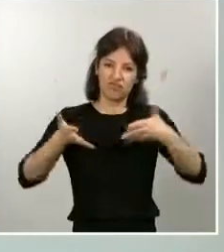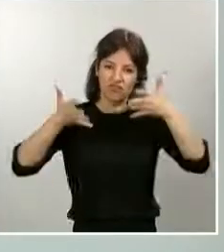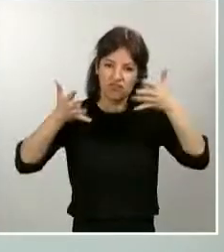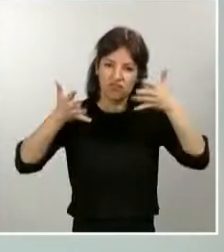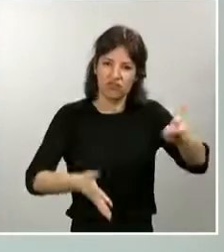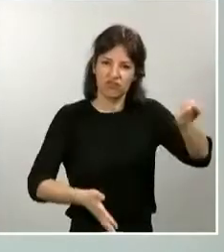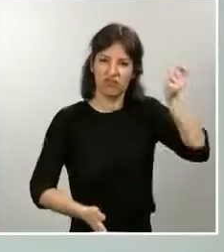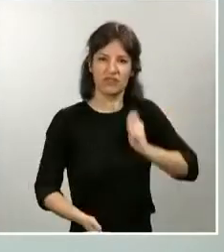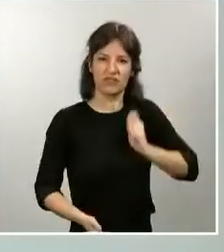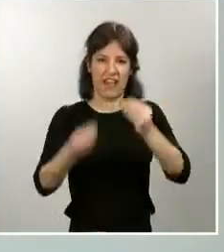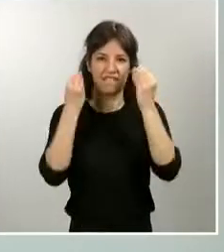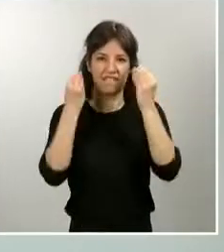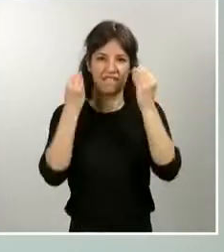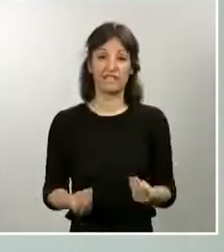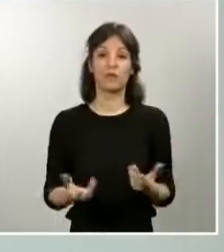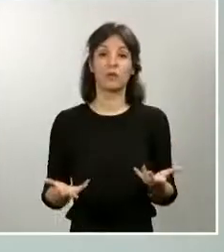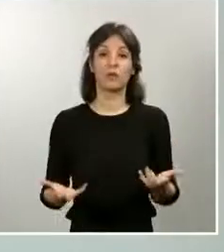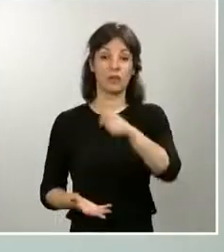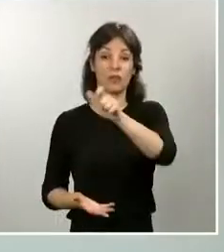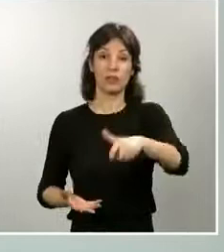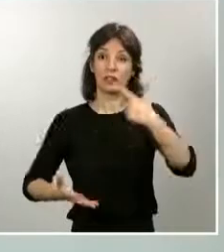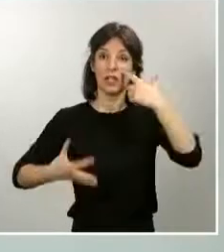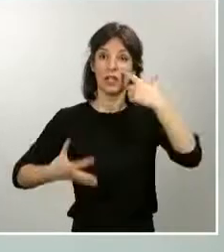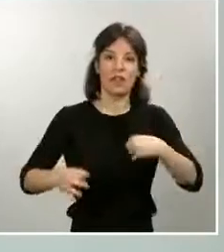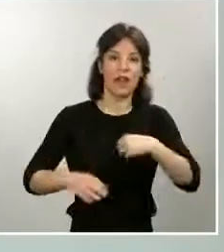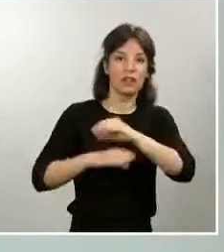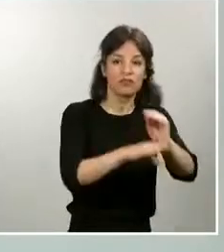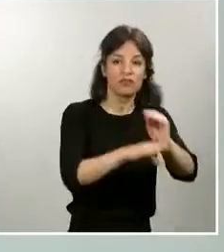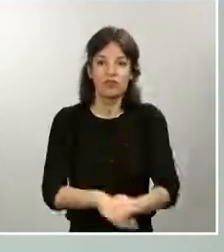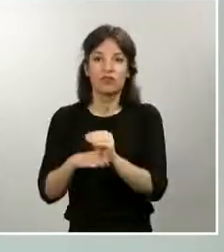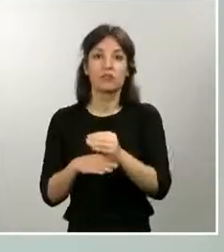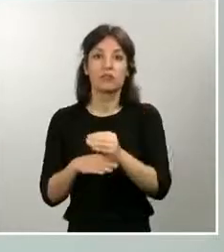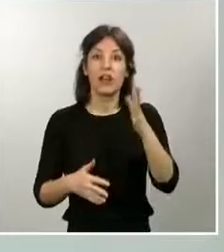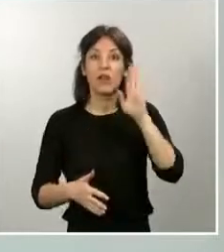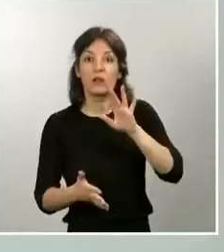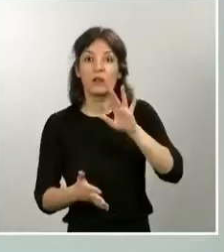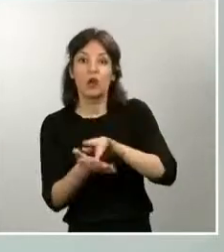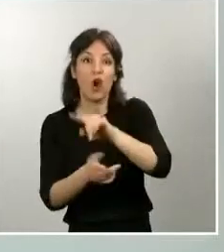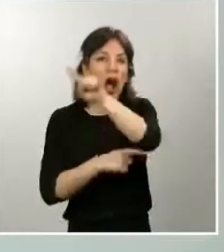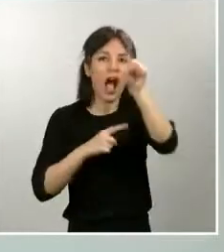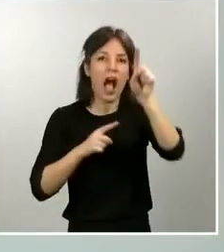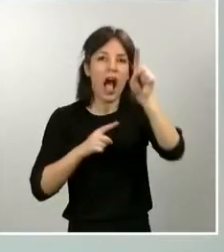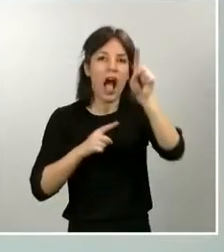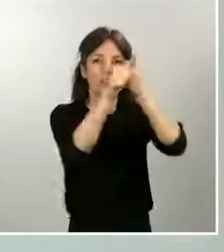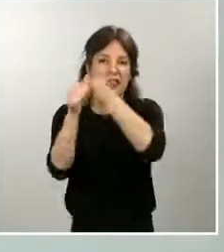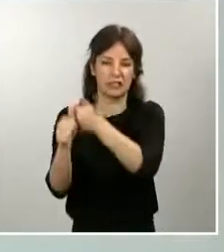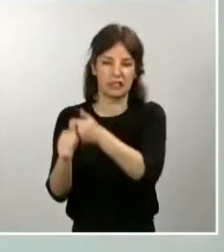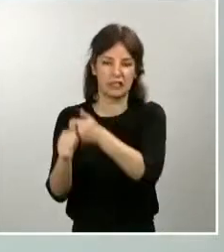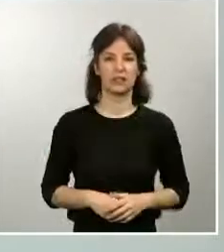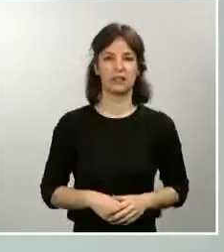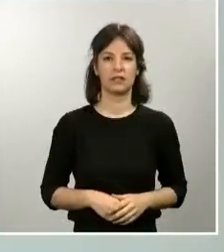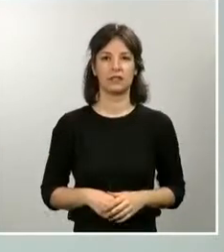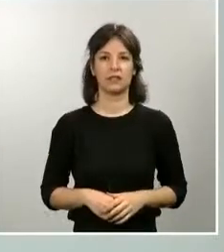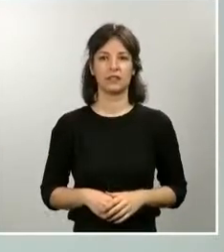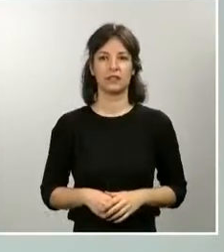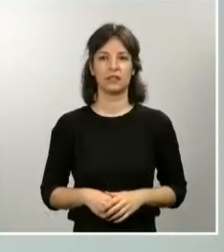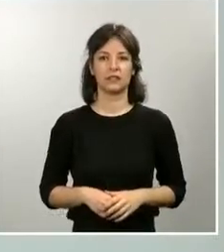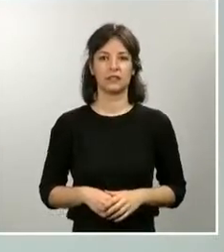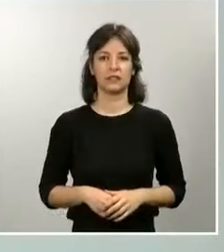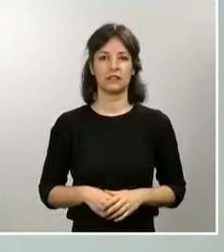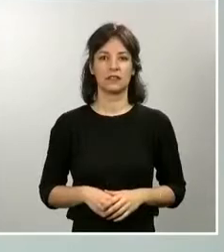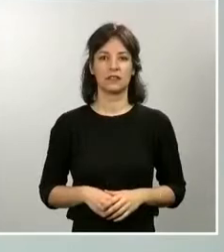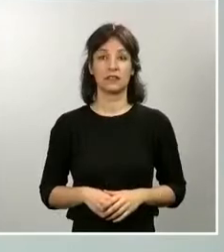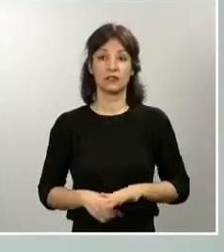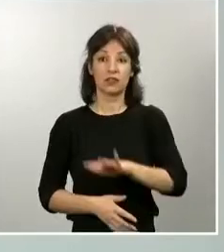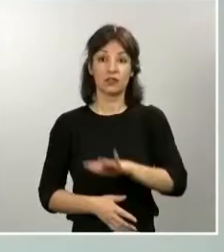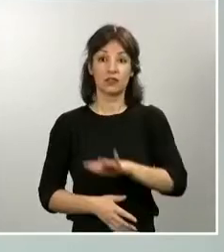velando por la seguridad ciudadana y persiguiendo los delitos allá donde se produzca. Que acuden rápidamente hasta el lugar donde sea necesario